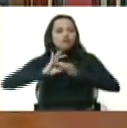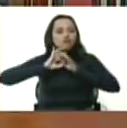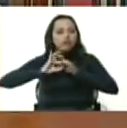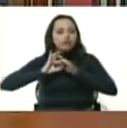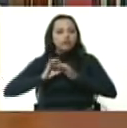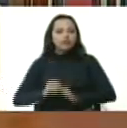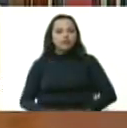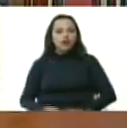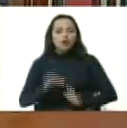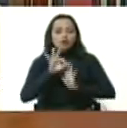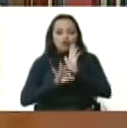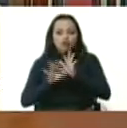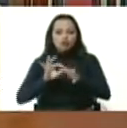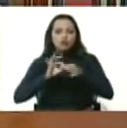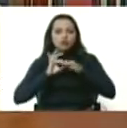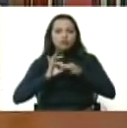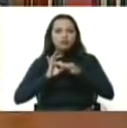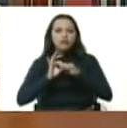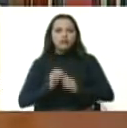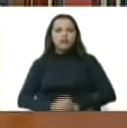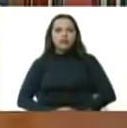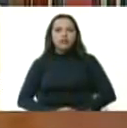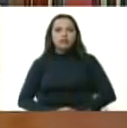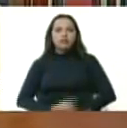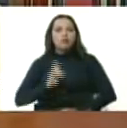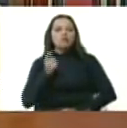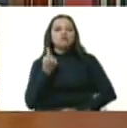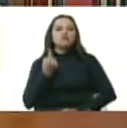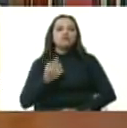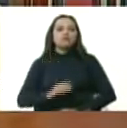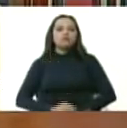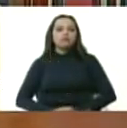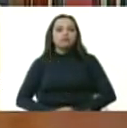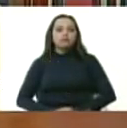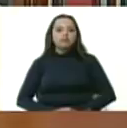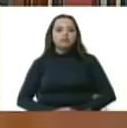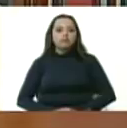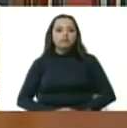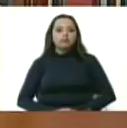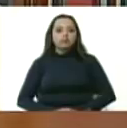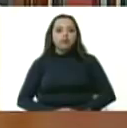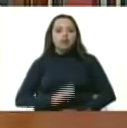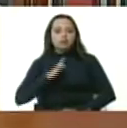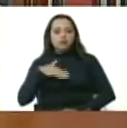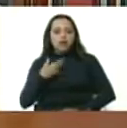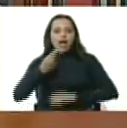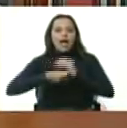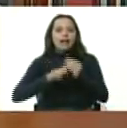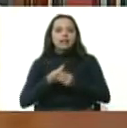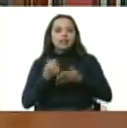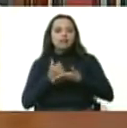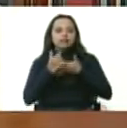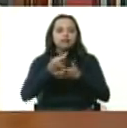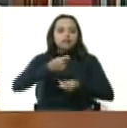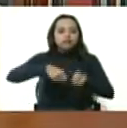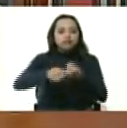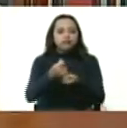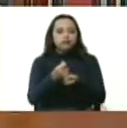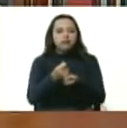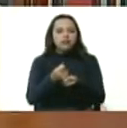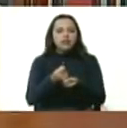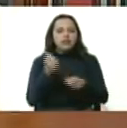un fondo unificado y único para el financiamiento de la agricultura